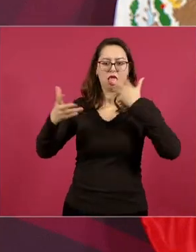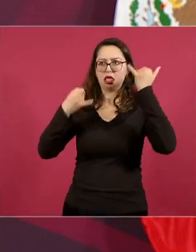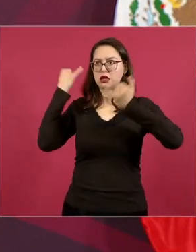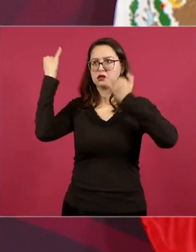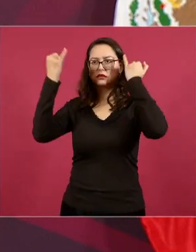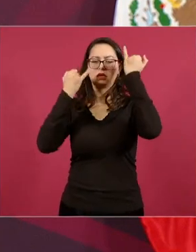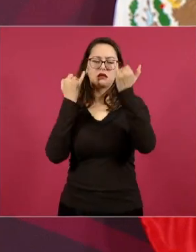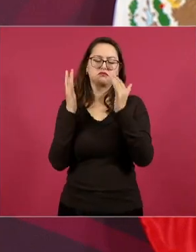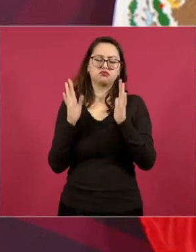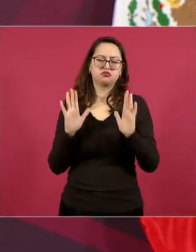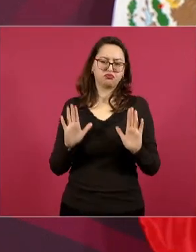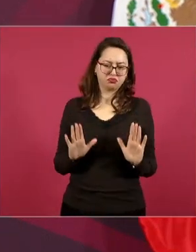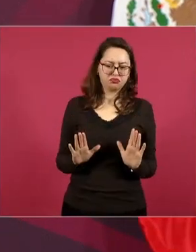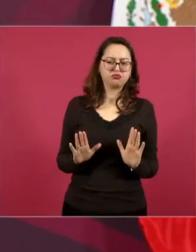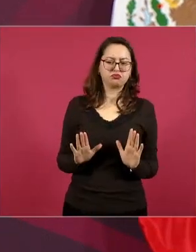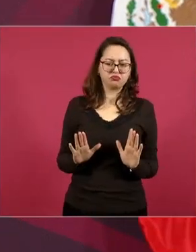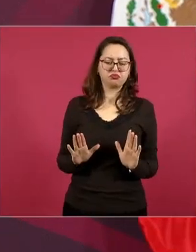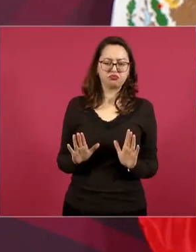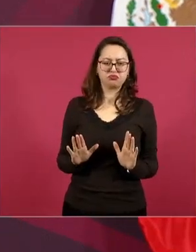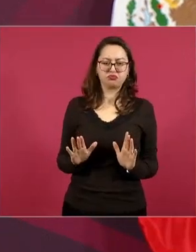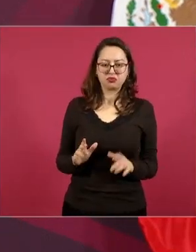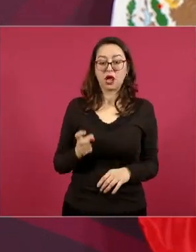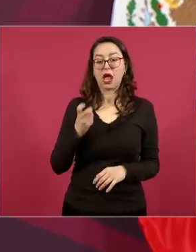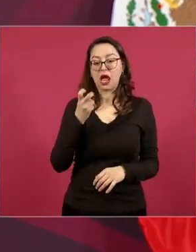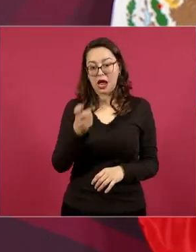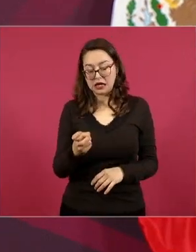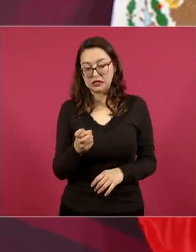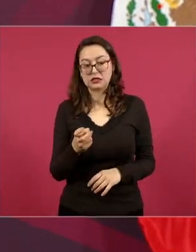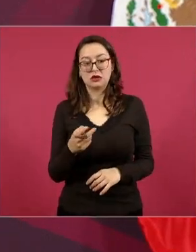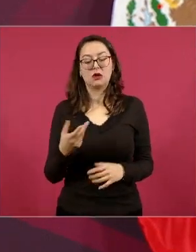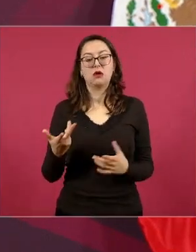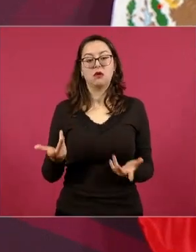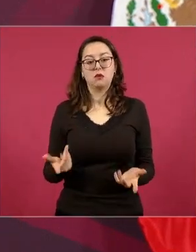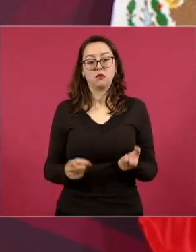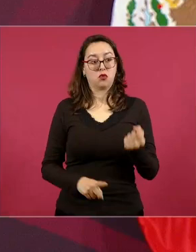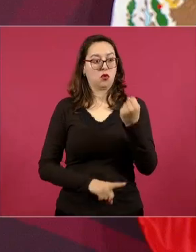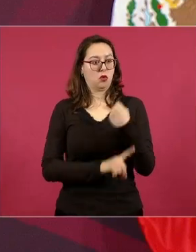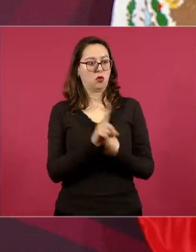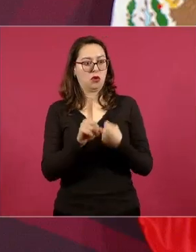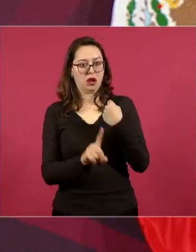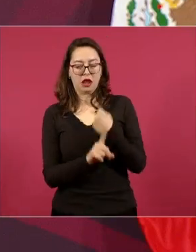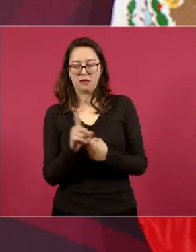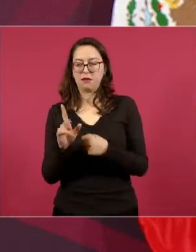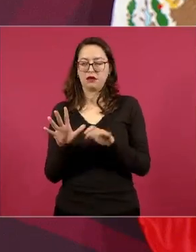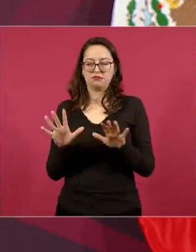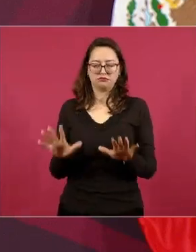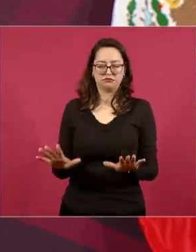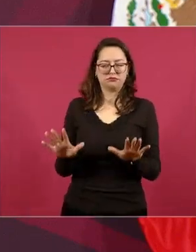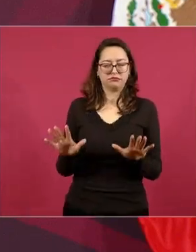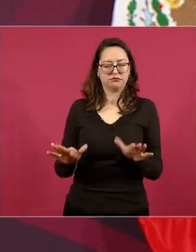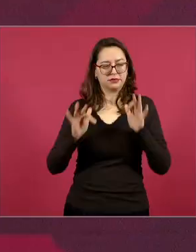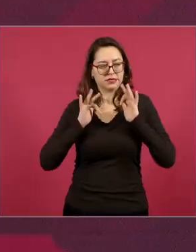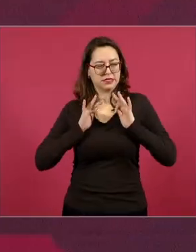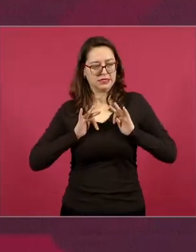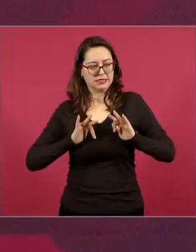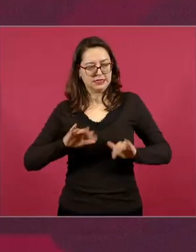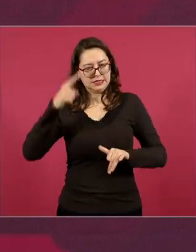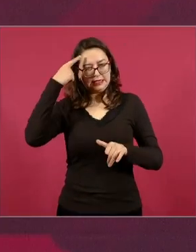entonces hay que evitar provocaciones hay que estar tranquilos serenos